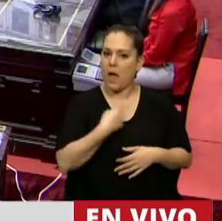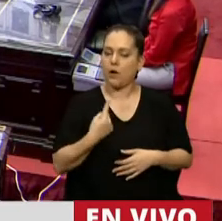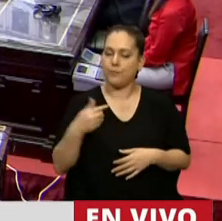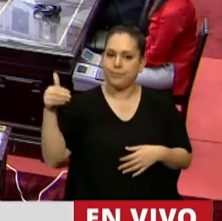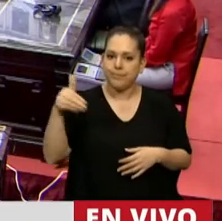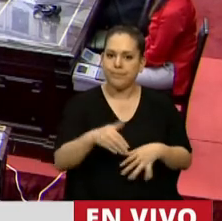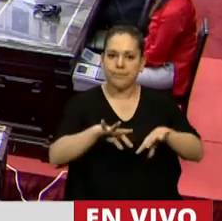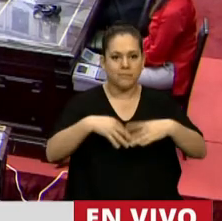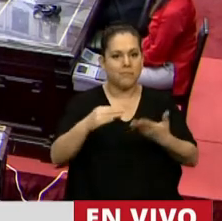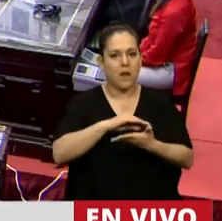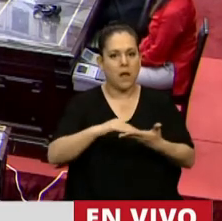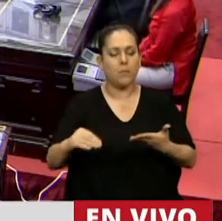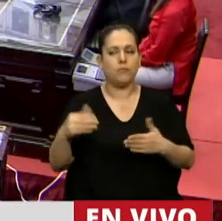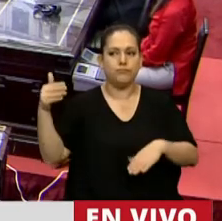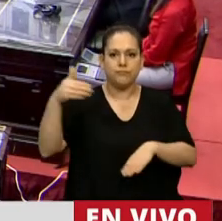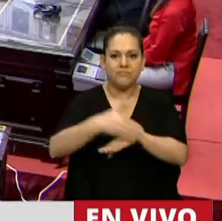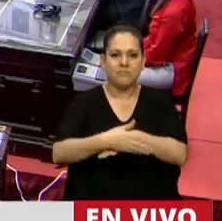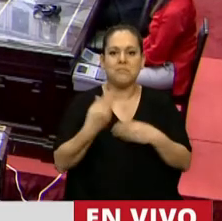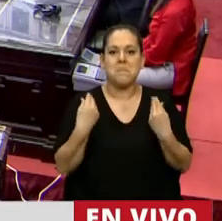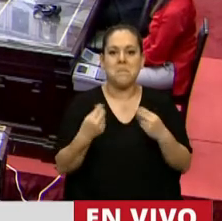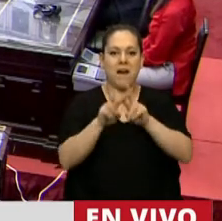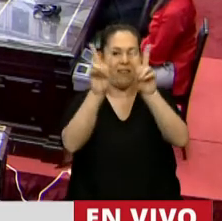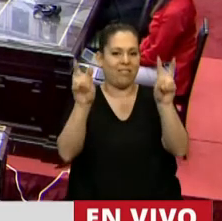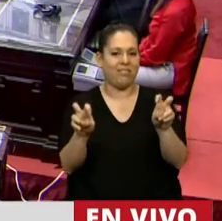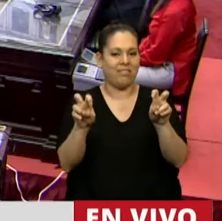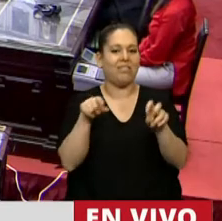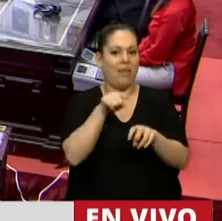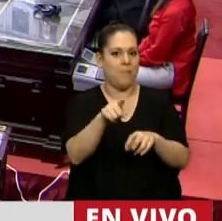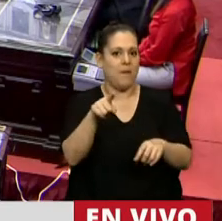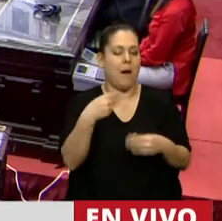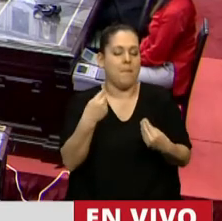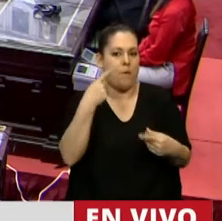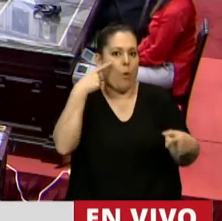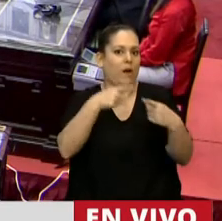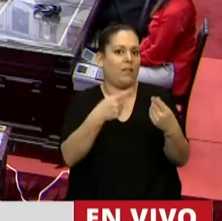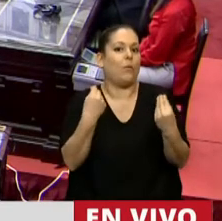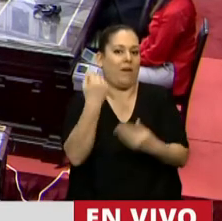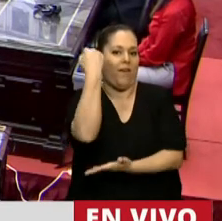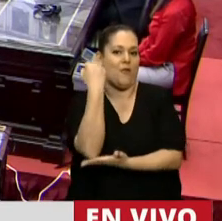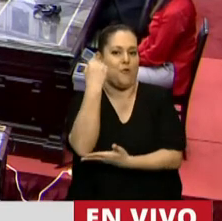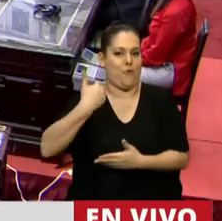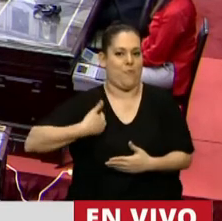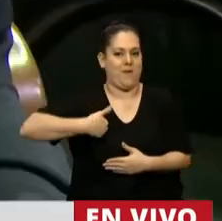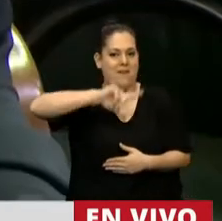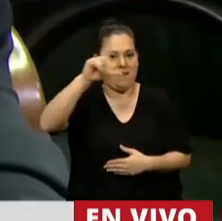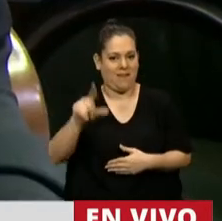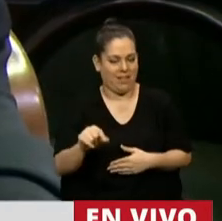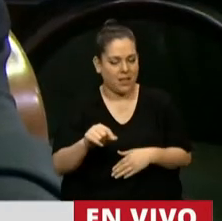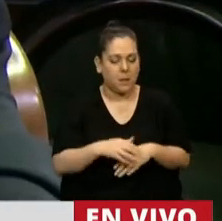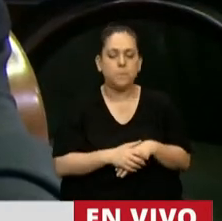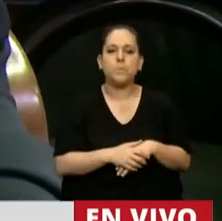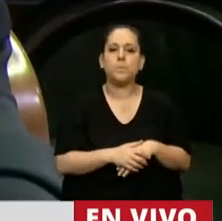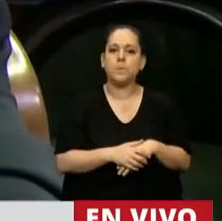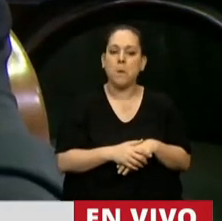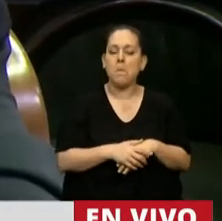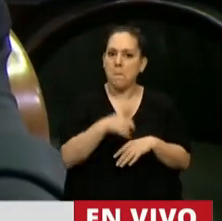hoy en este recinto, tratando temas que hacen a la economía del país. Nos parece que se vienen